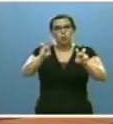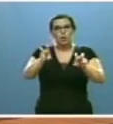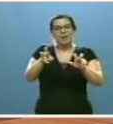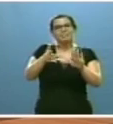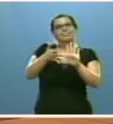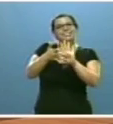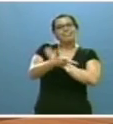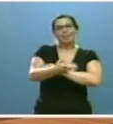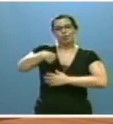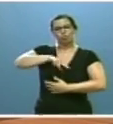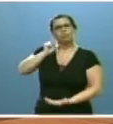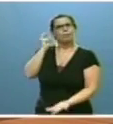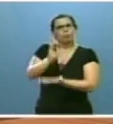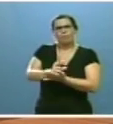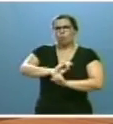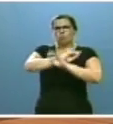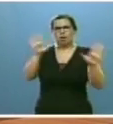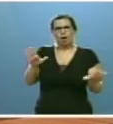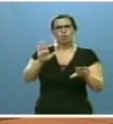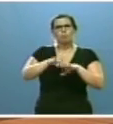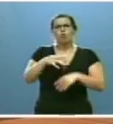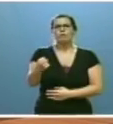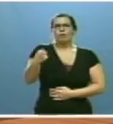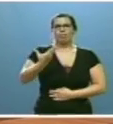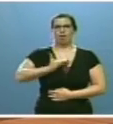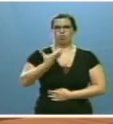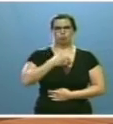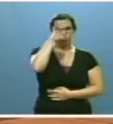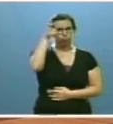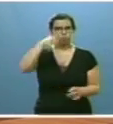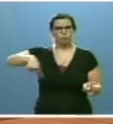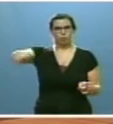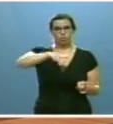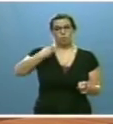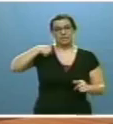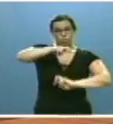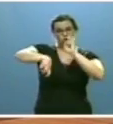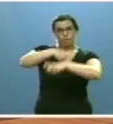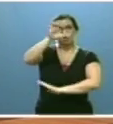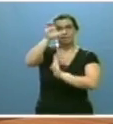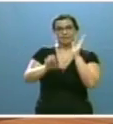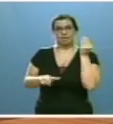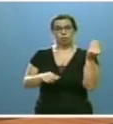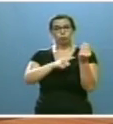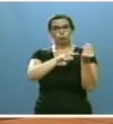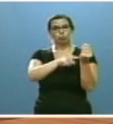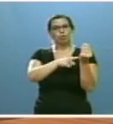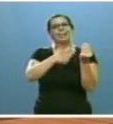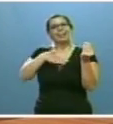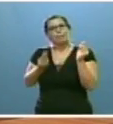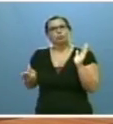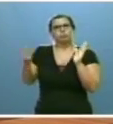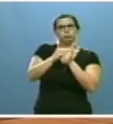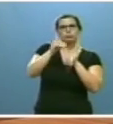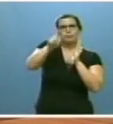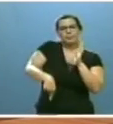nuestra apuesta decidida por el municipalismo. En la propia renovación del Estatuto queremos incluir, como antes